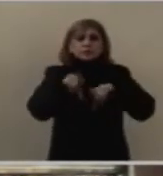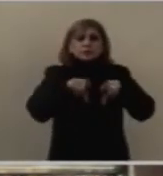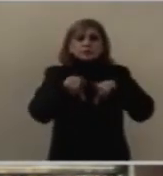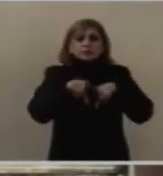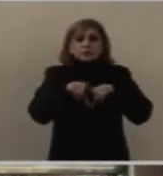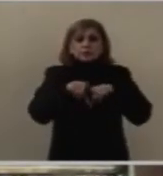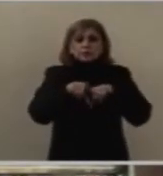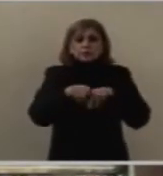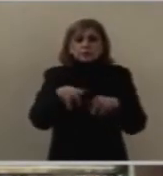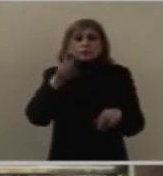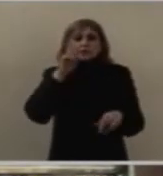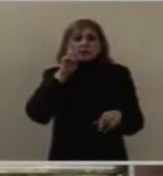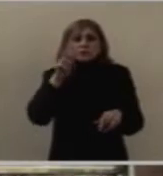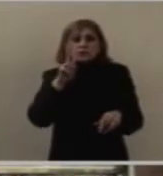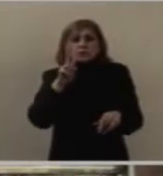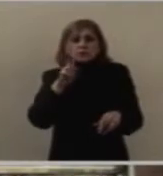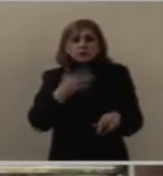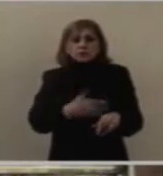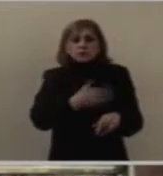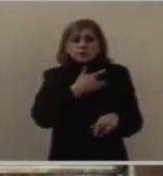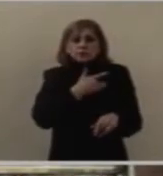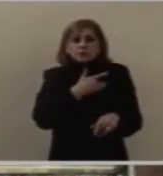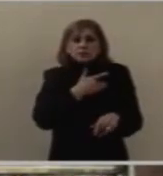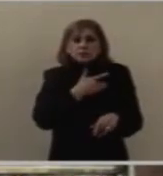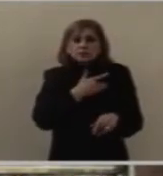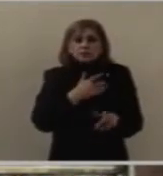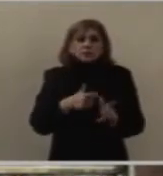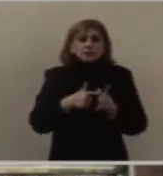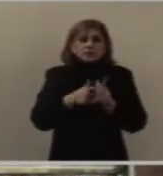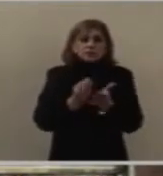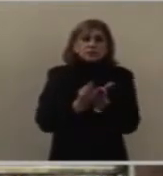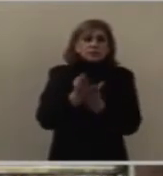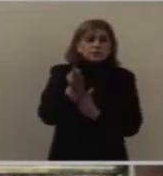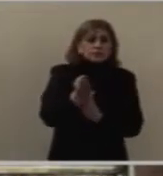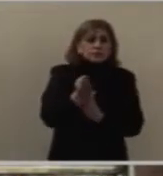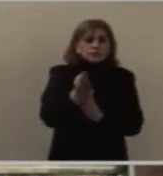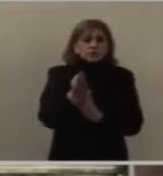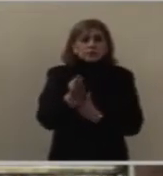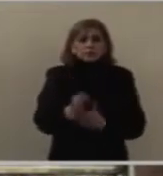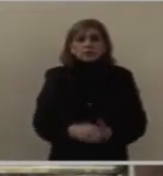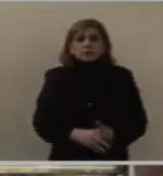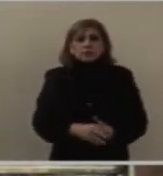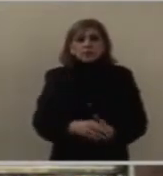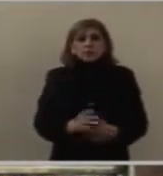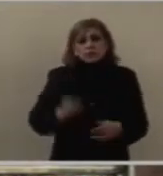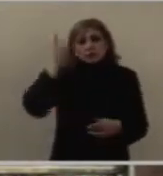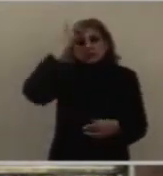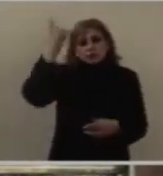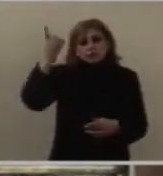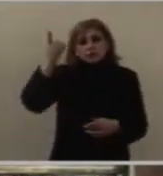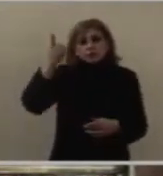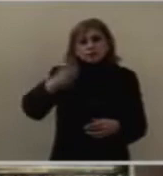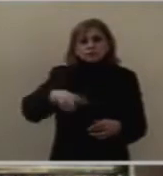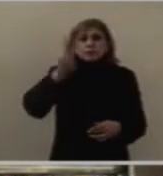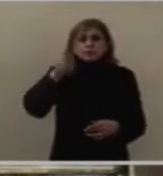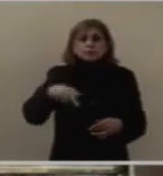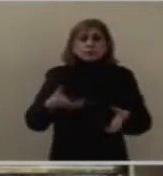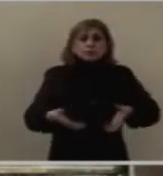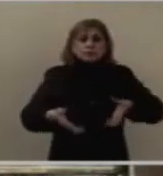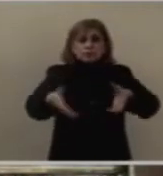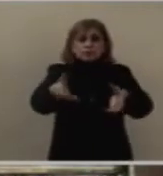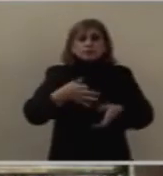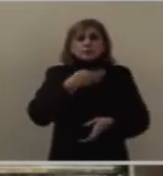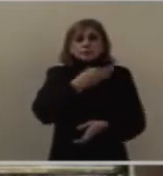bienaventuranzas, el camino de la auténtica felicidad, la nueva ley